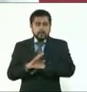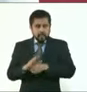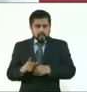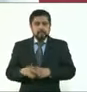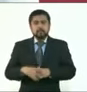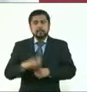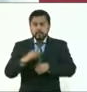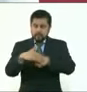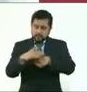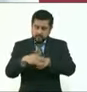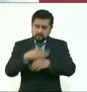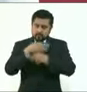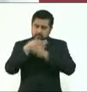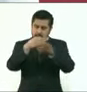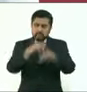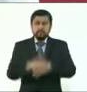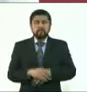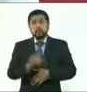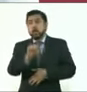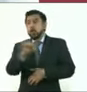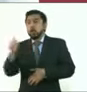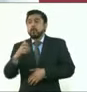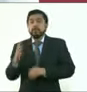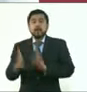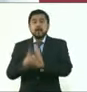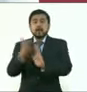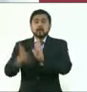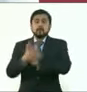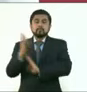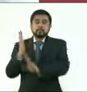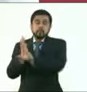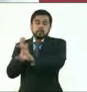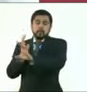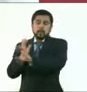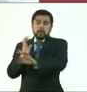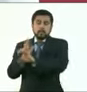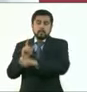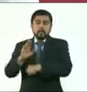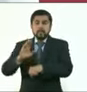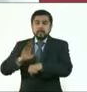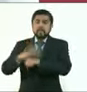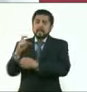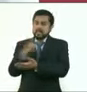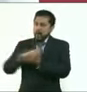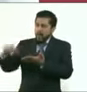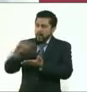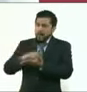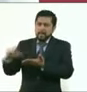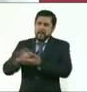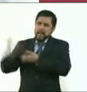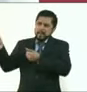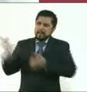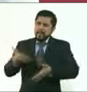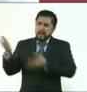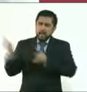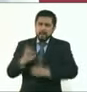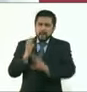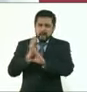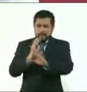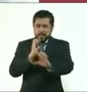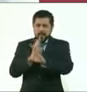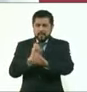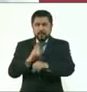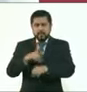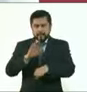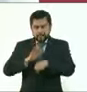detalles. El trolebus elevado, la compra de mayor número de autobuses de RTP, de trolebus, y la inversión que tenemos en